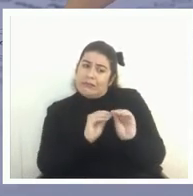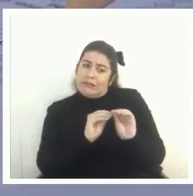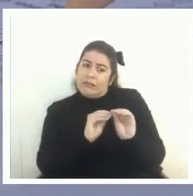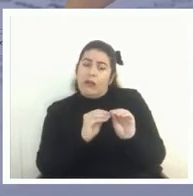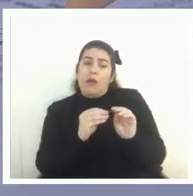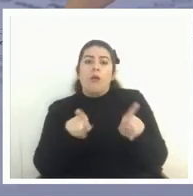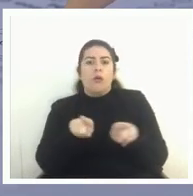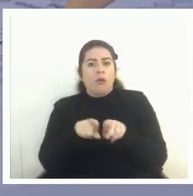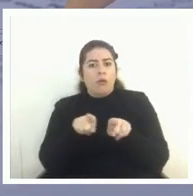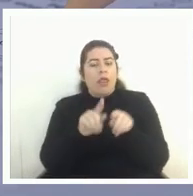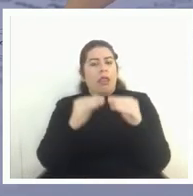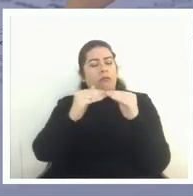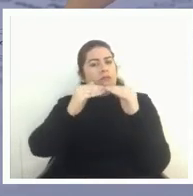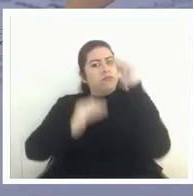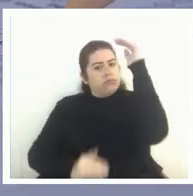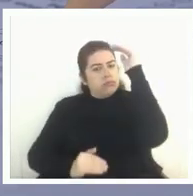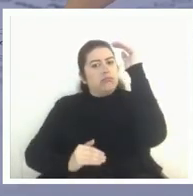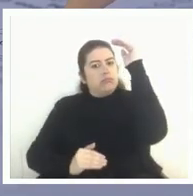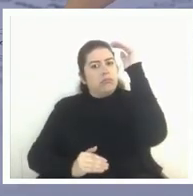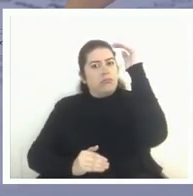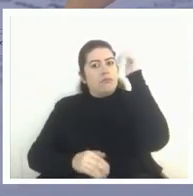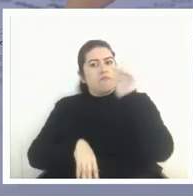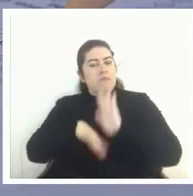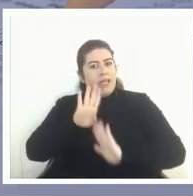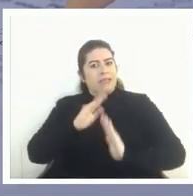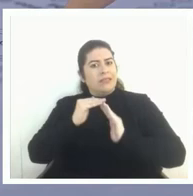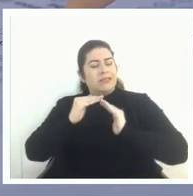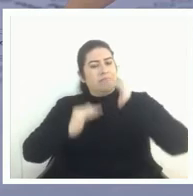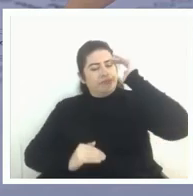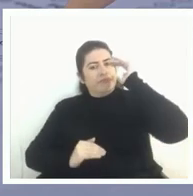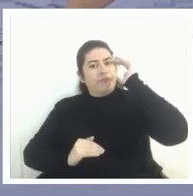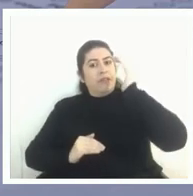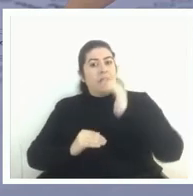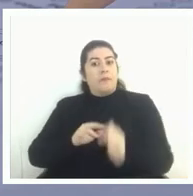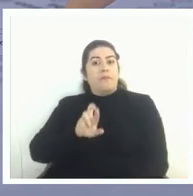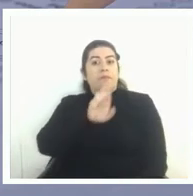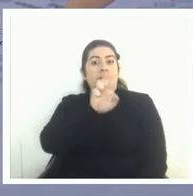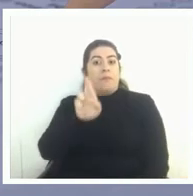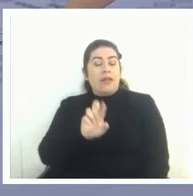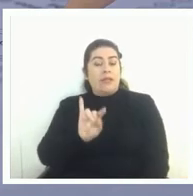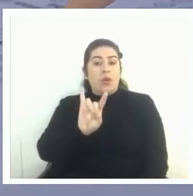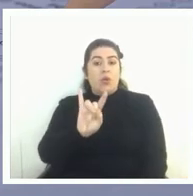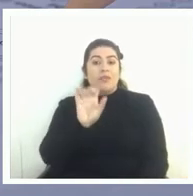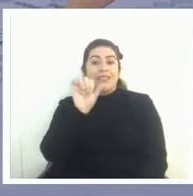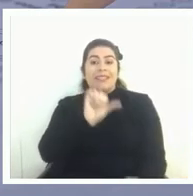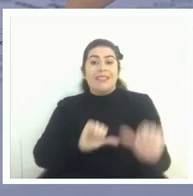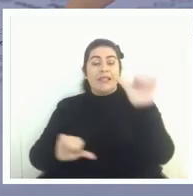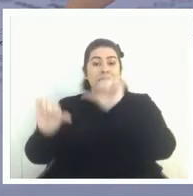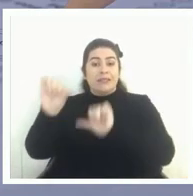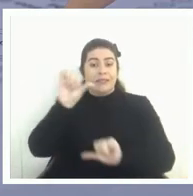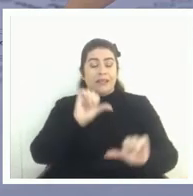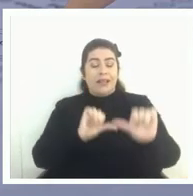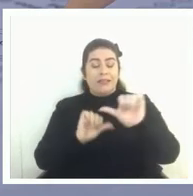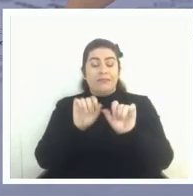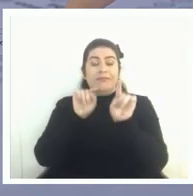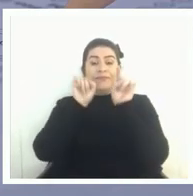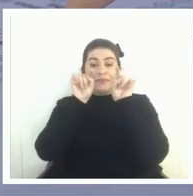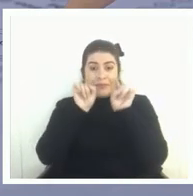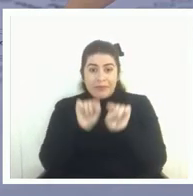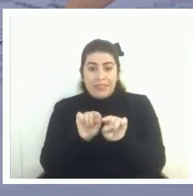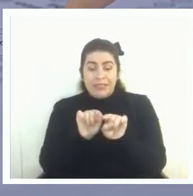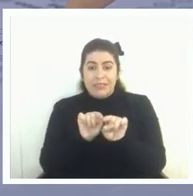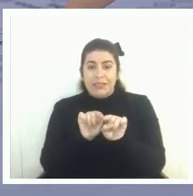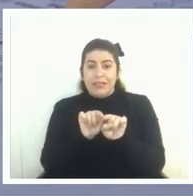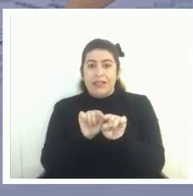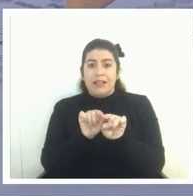socioeconómica la PCU de ciencia es una prueba que se forma de un módulo